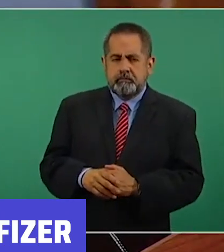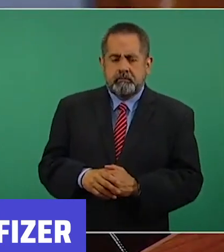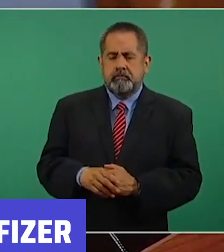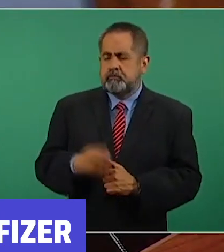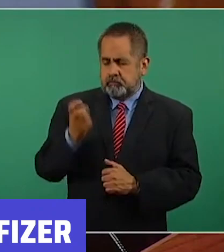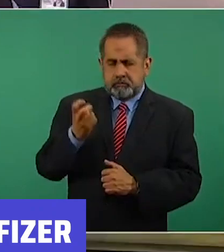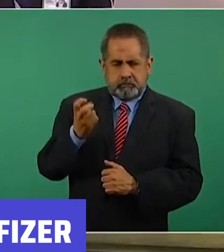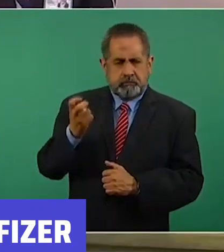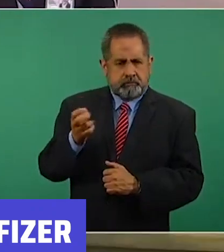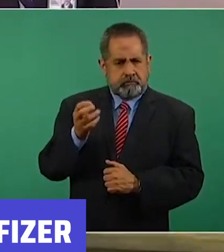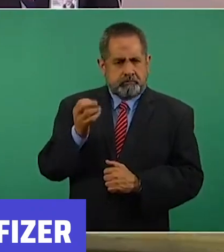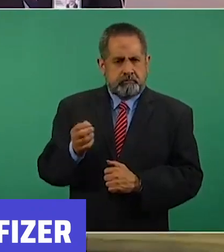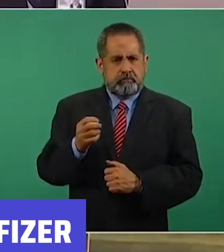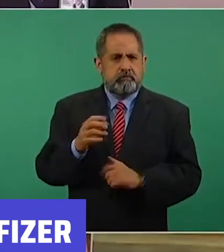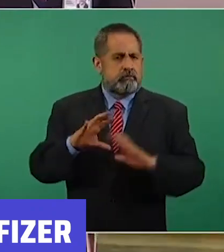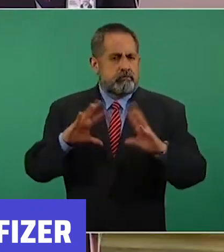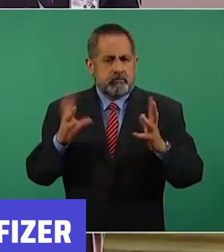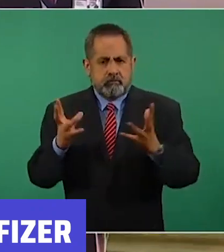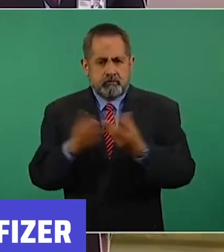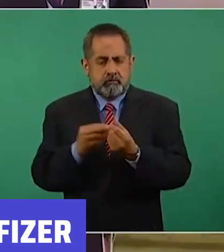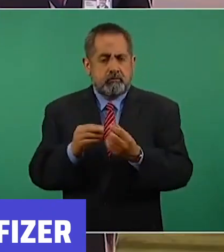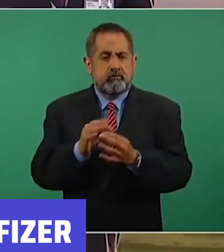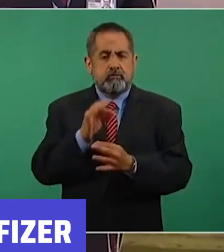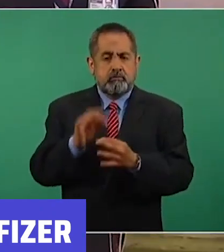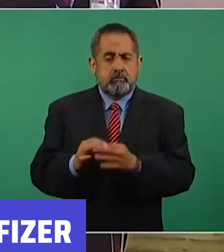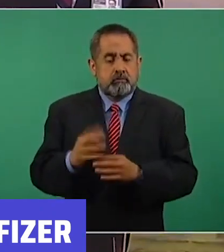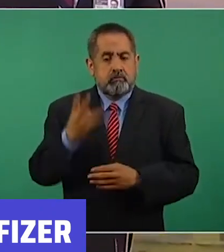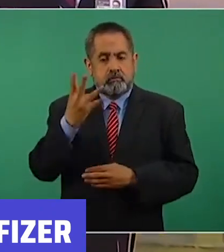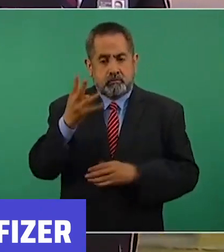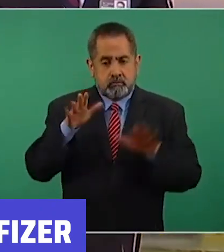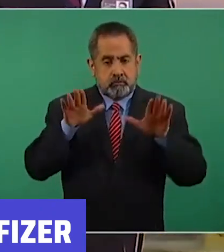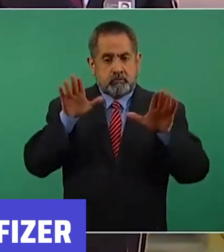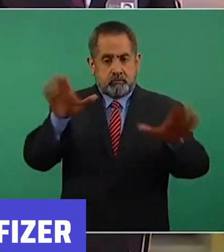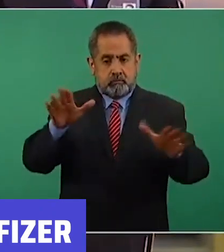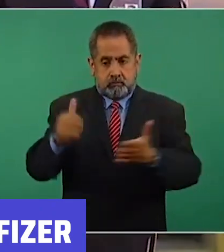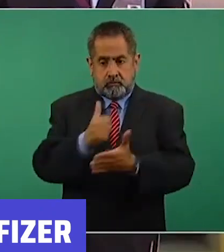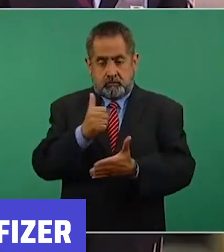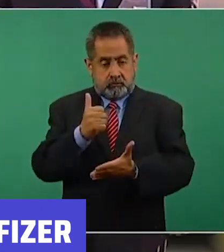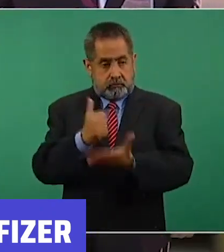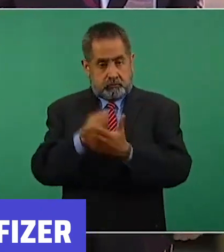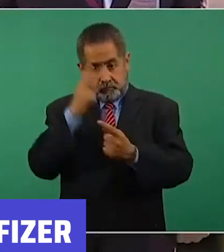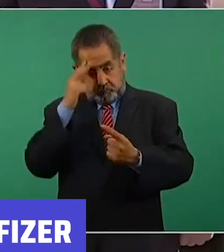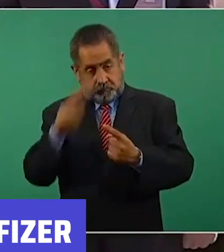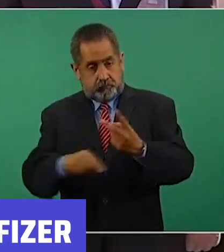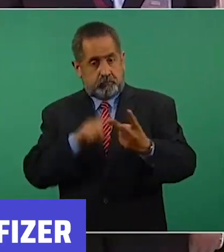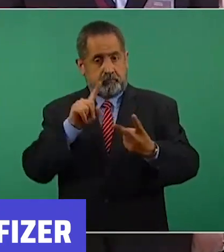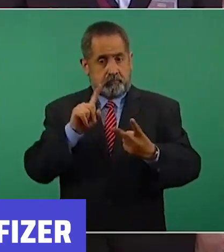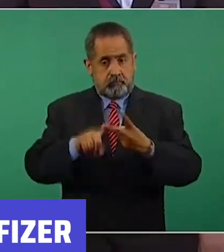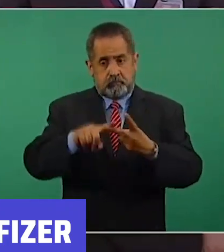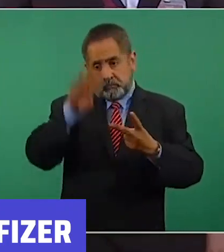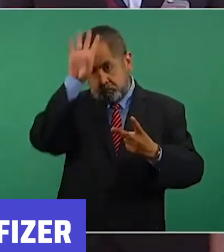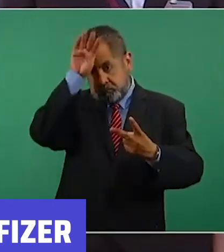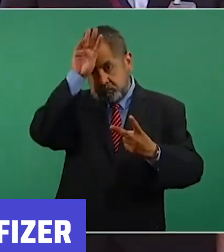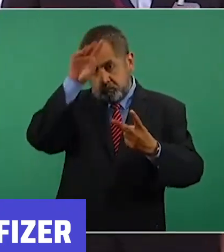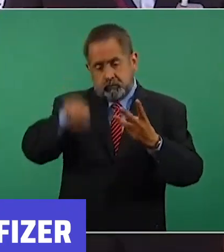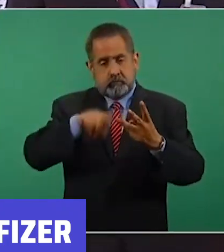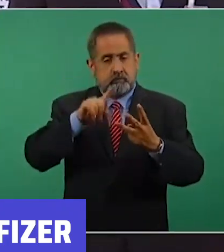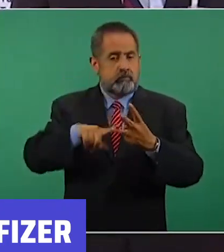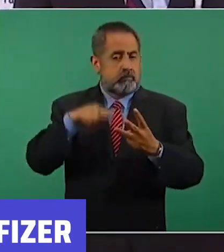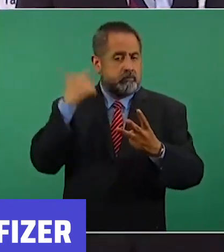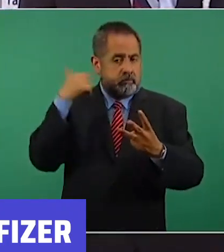Es correcto, señor presidente, una operación que incluya cuatro aeropuertos de nuestro país, Ciudad de México, Monterrey,